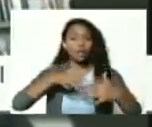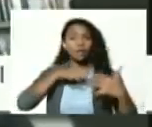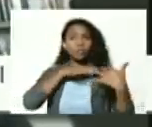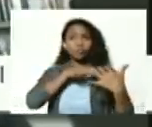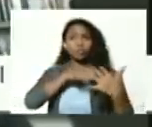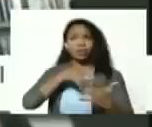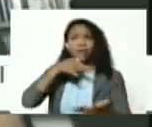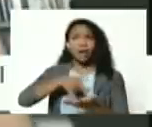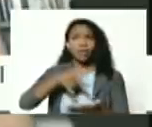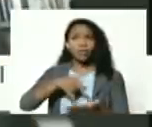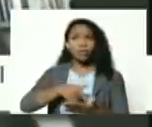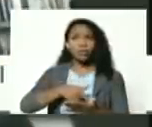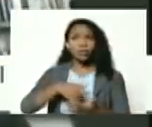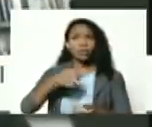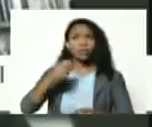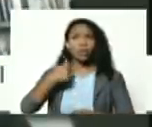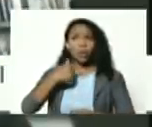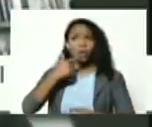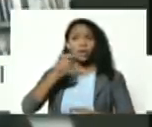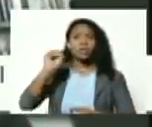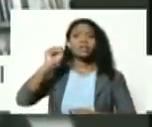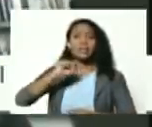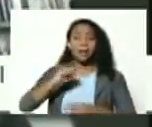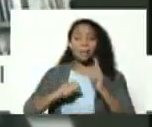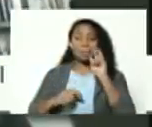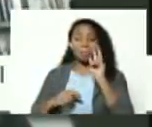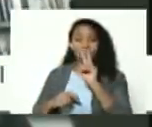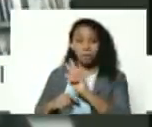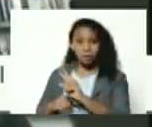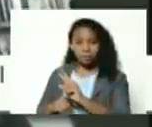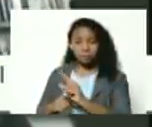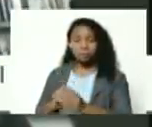bobo yo digo sí mira desde